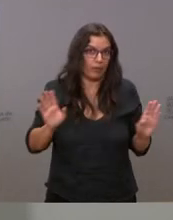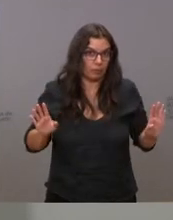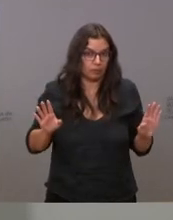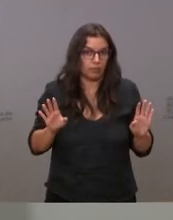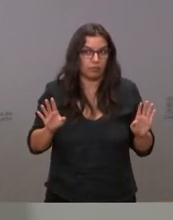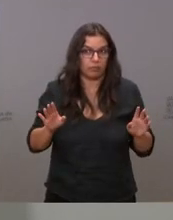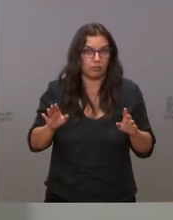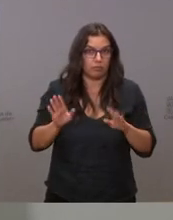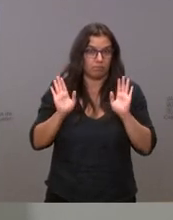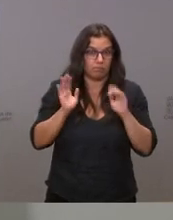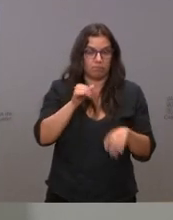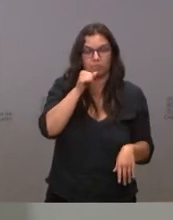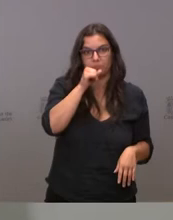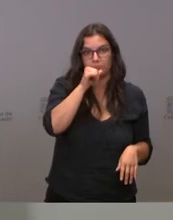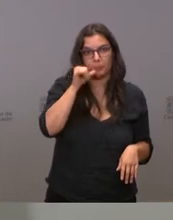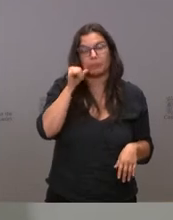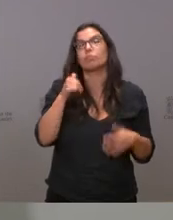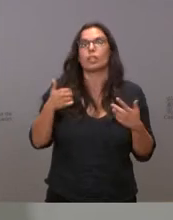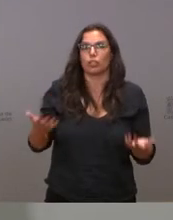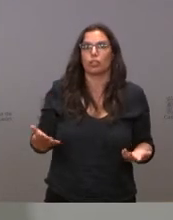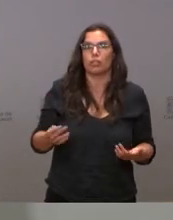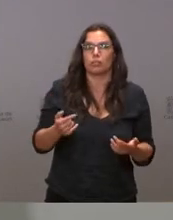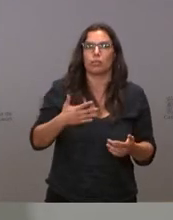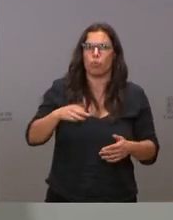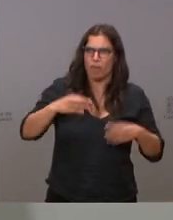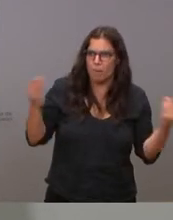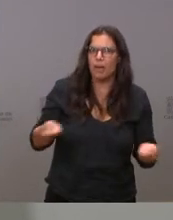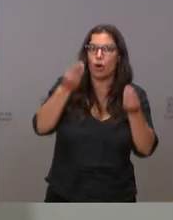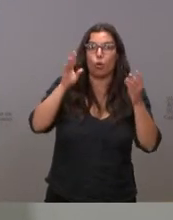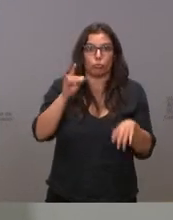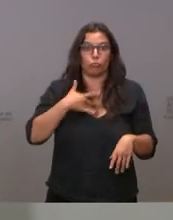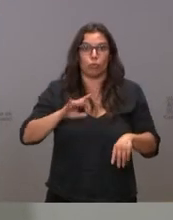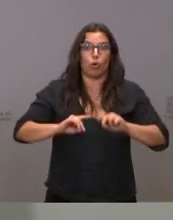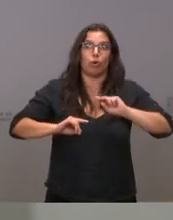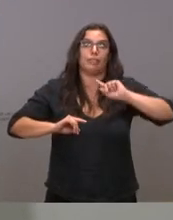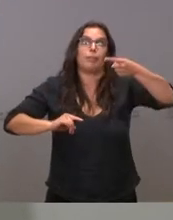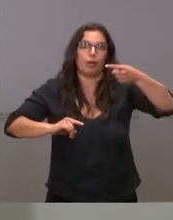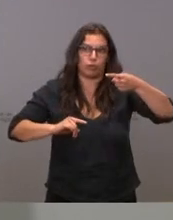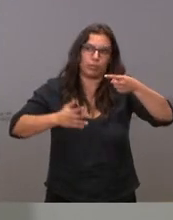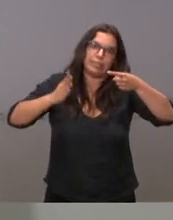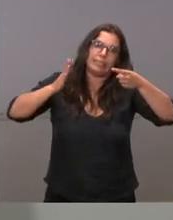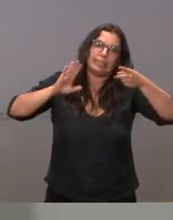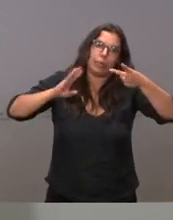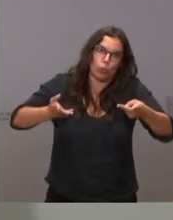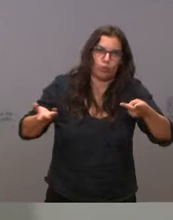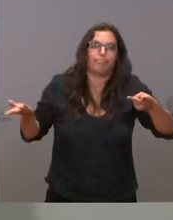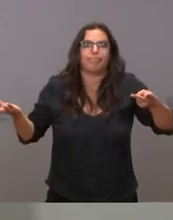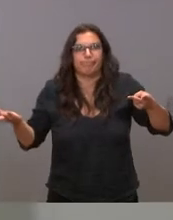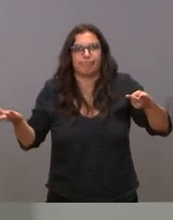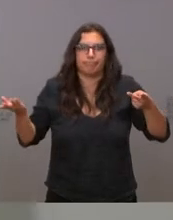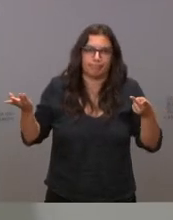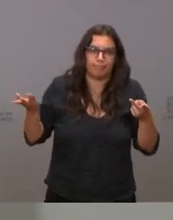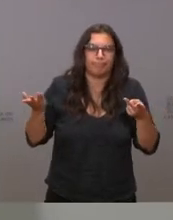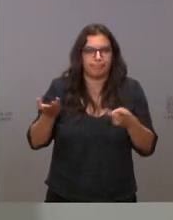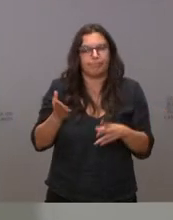Ministerio. Por tanto, podemos hacerlo mejor. Sí, podríamos ser los primeros, solo somos los segundos. Admitimos que aún nos